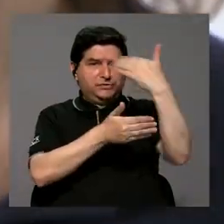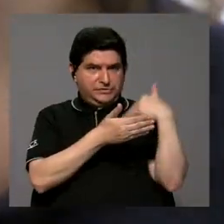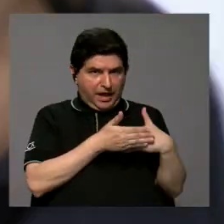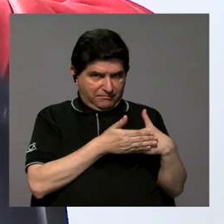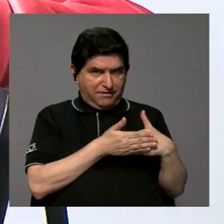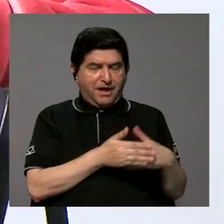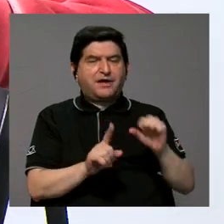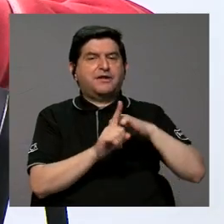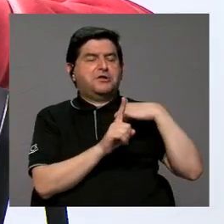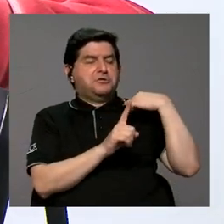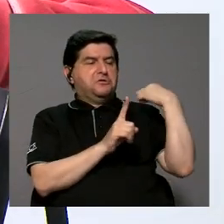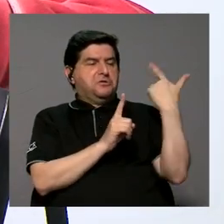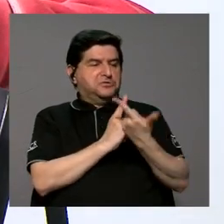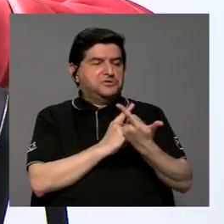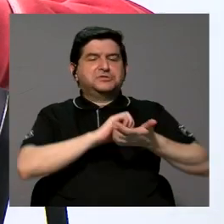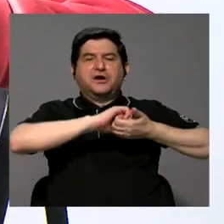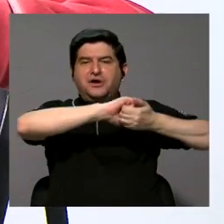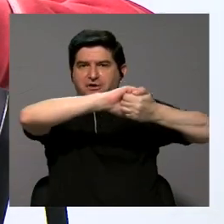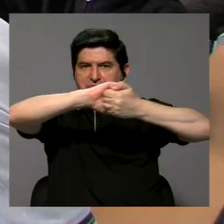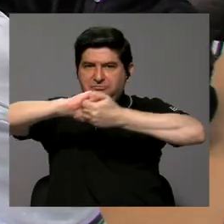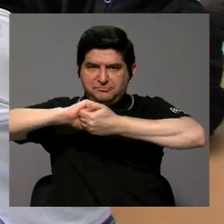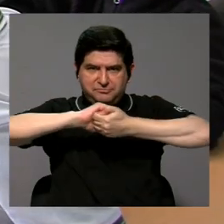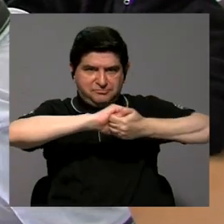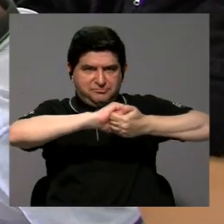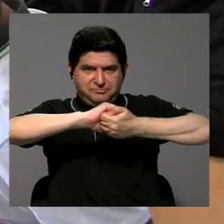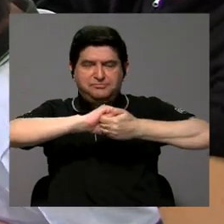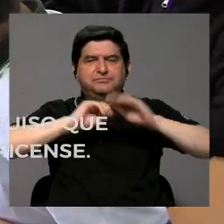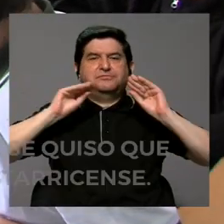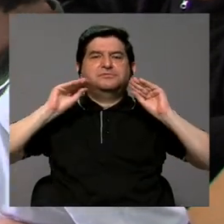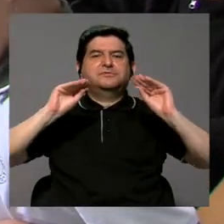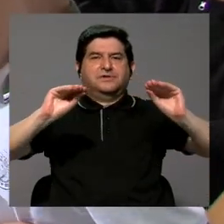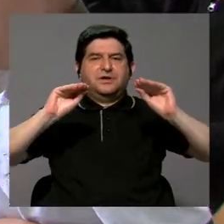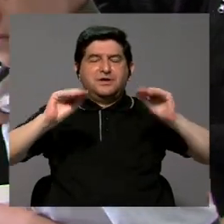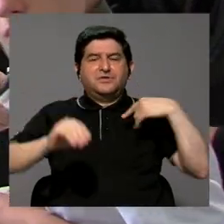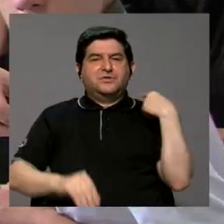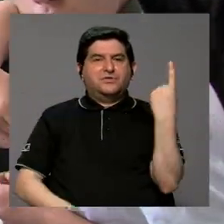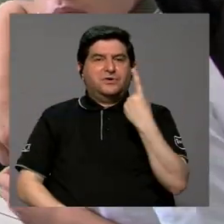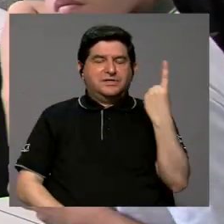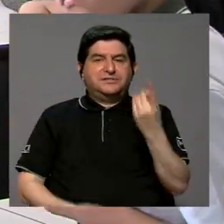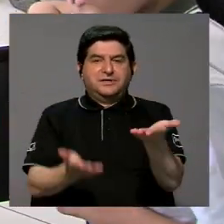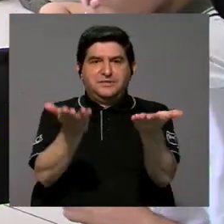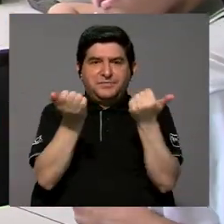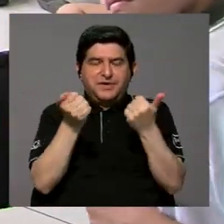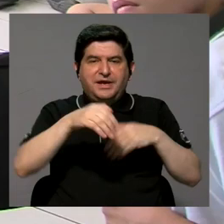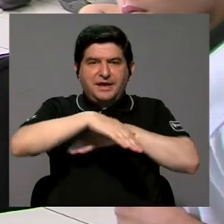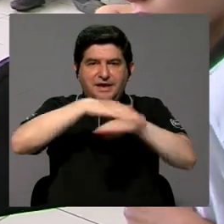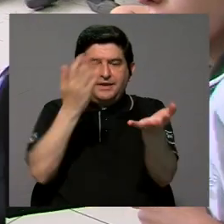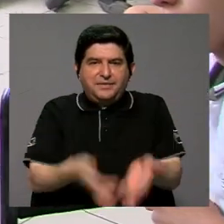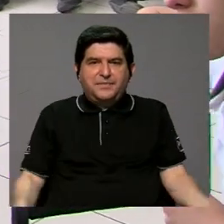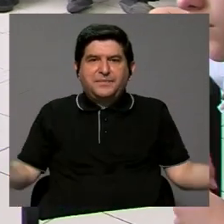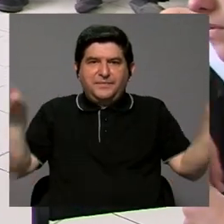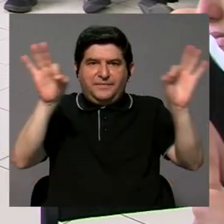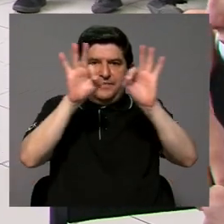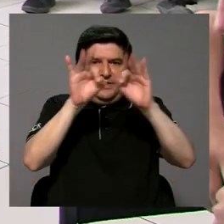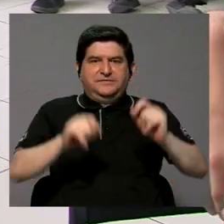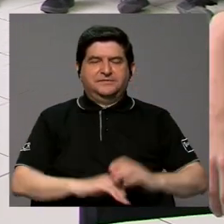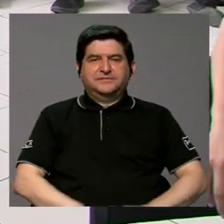Donde lo social, la solidaridad, donde la educación siempre se quiso que fuera un pilar fundamental